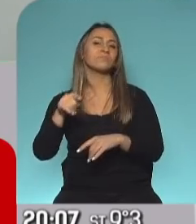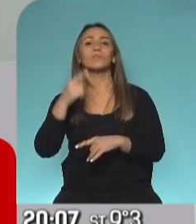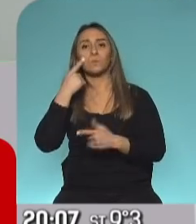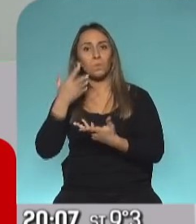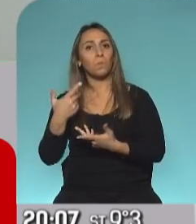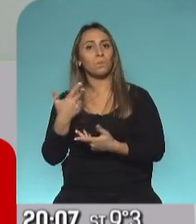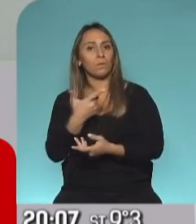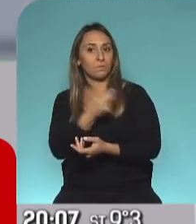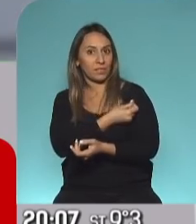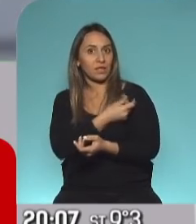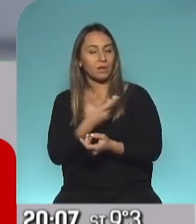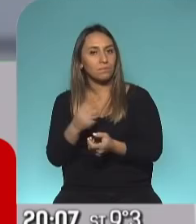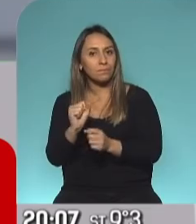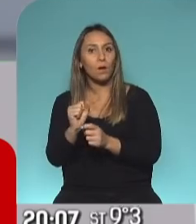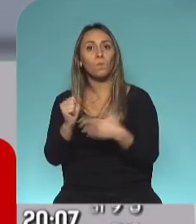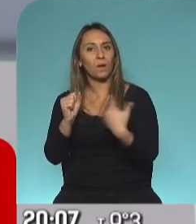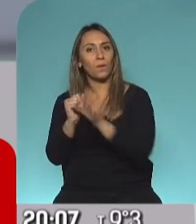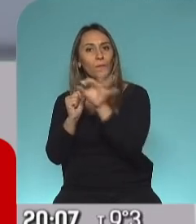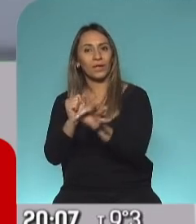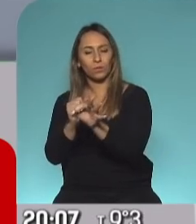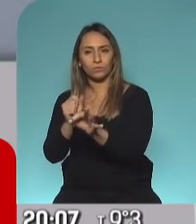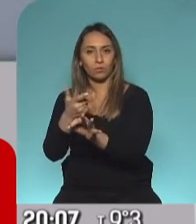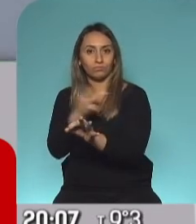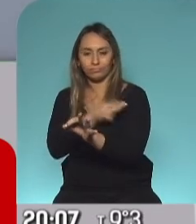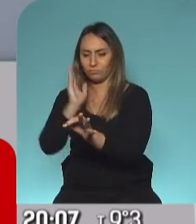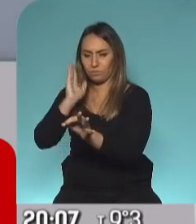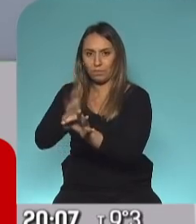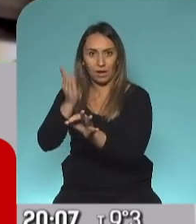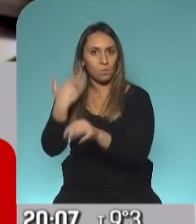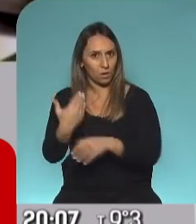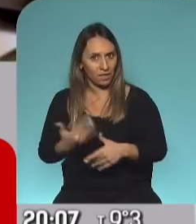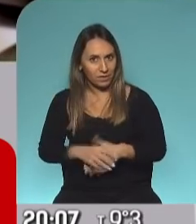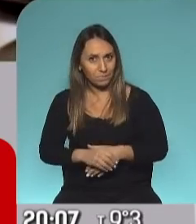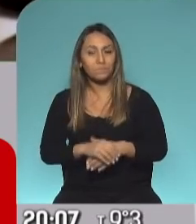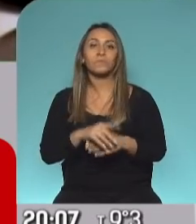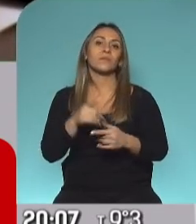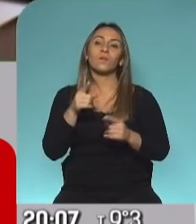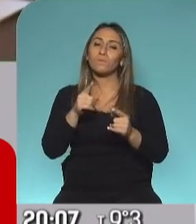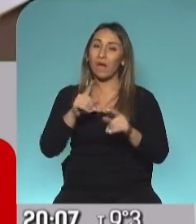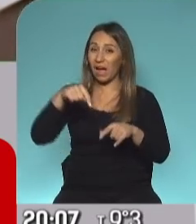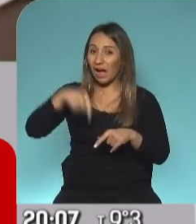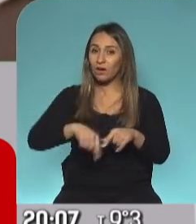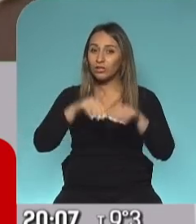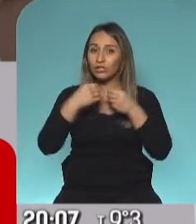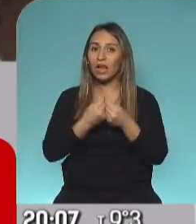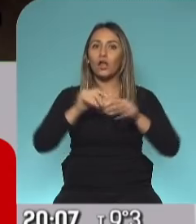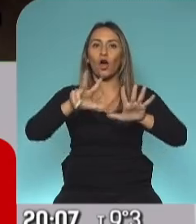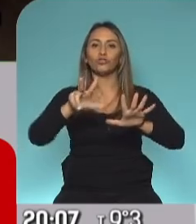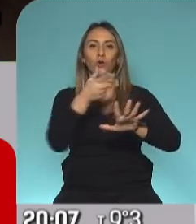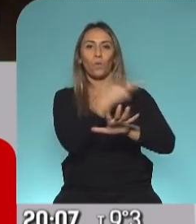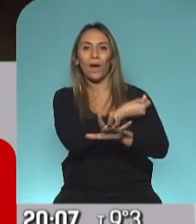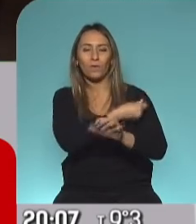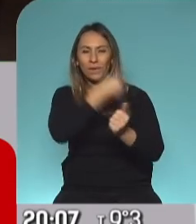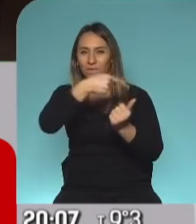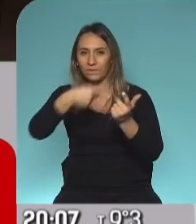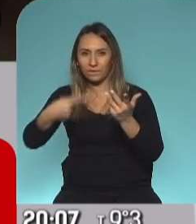virus. Hasta ahí venimos bárbaros. Todo viene sensacional y hay hoy en día más de 8 vacunas que se están usando, utilizando